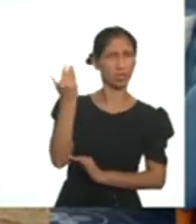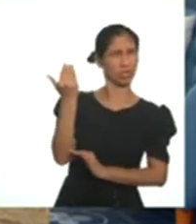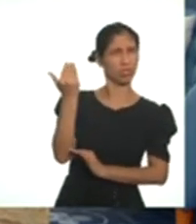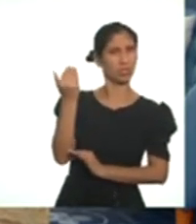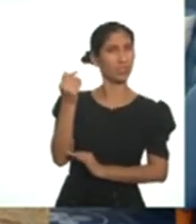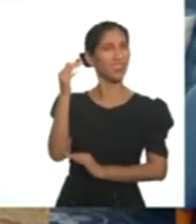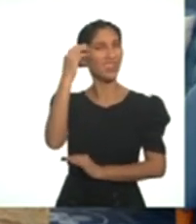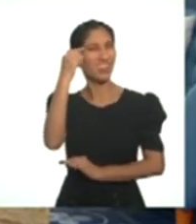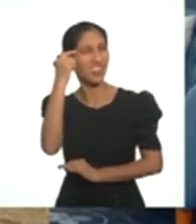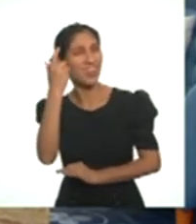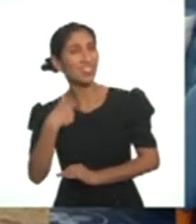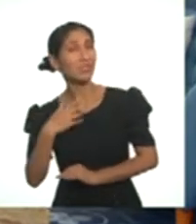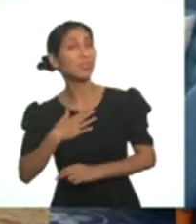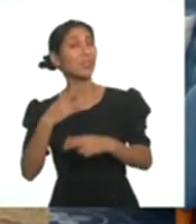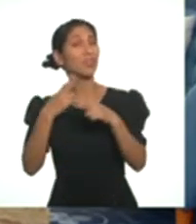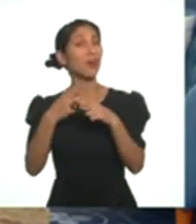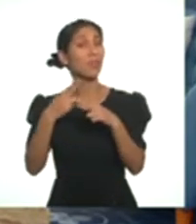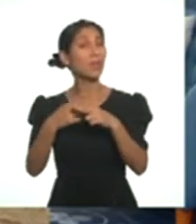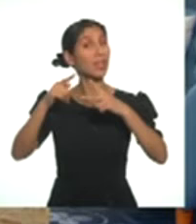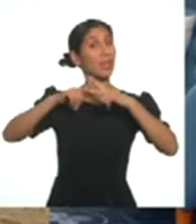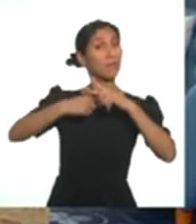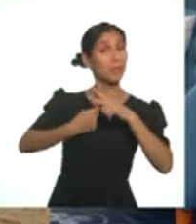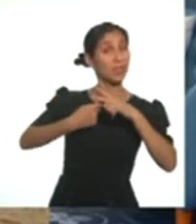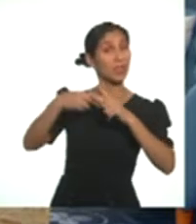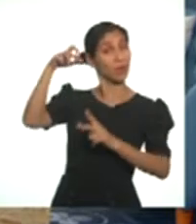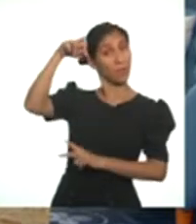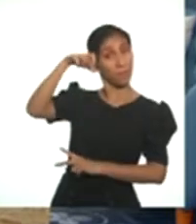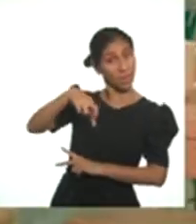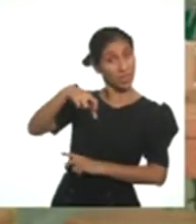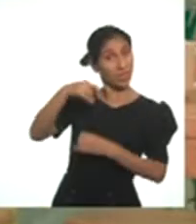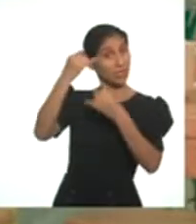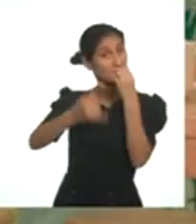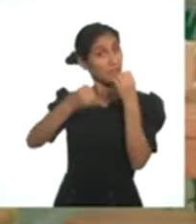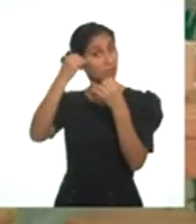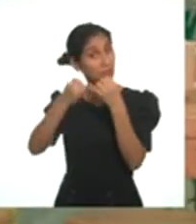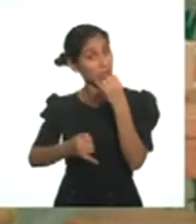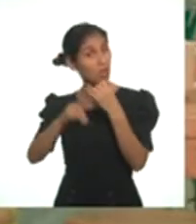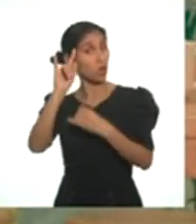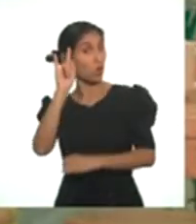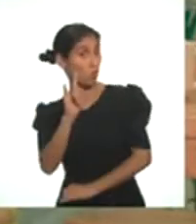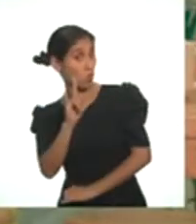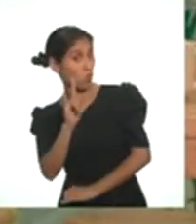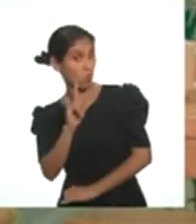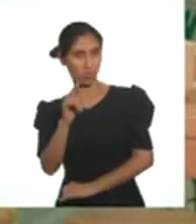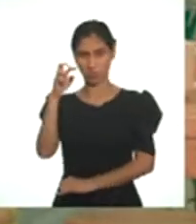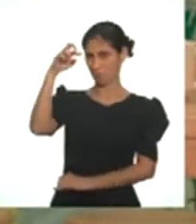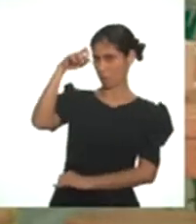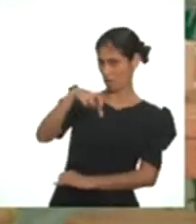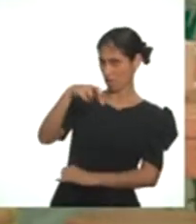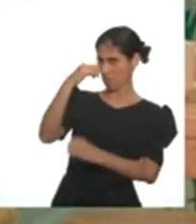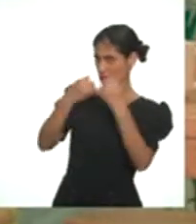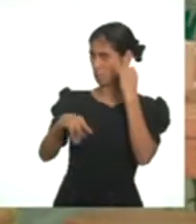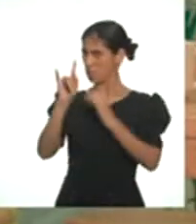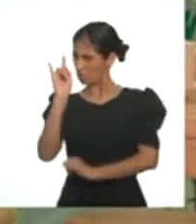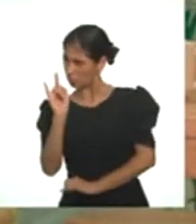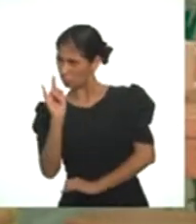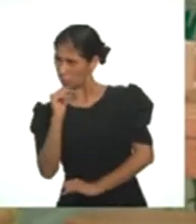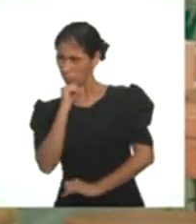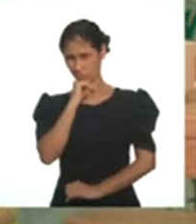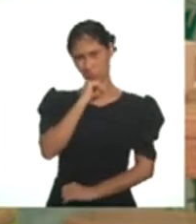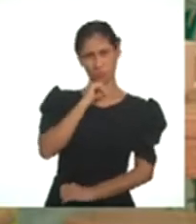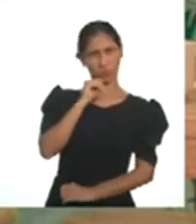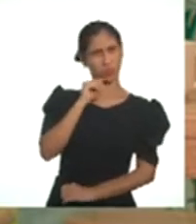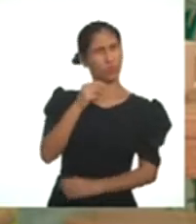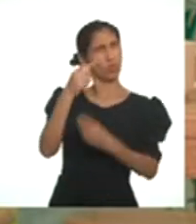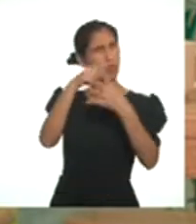Adivinen. Mi nombre empieza con P y termina con U. ¿P y termina en U?